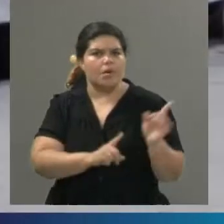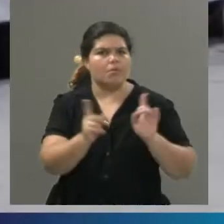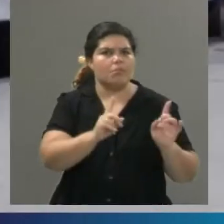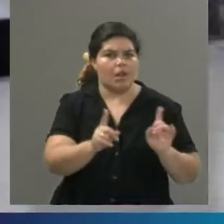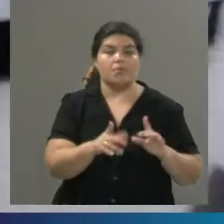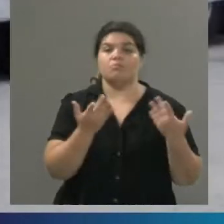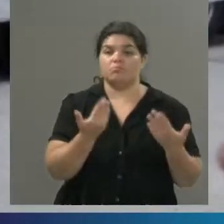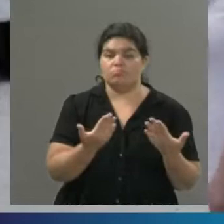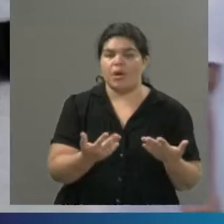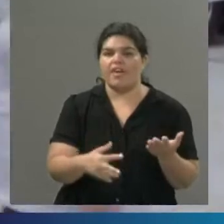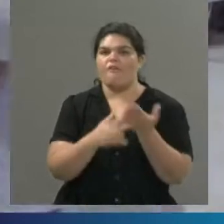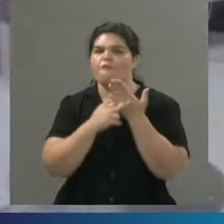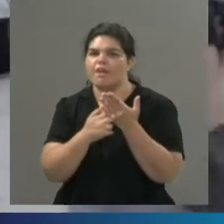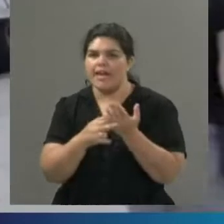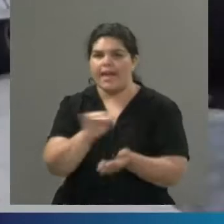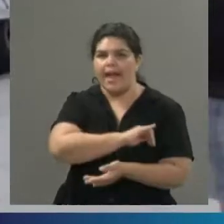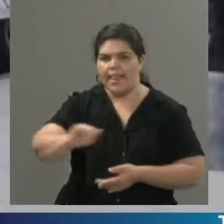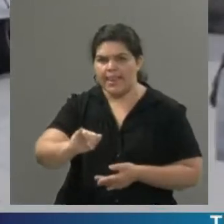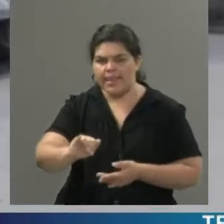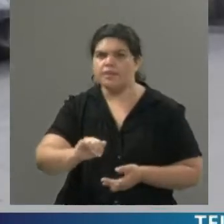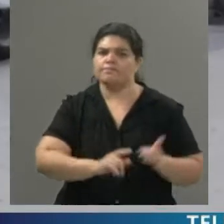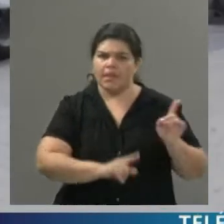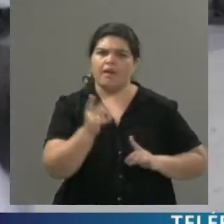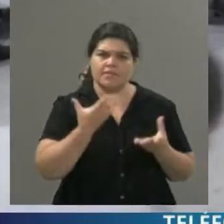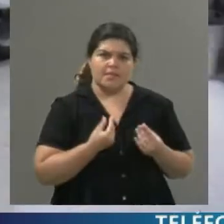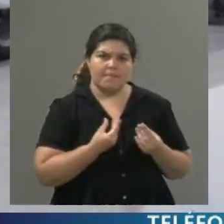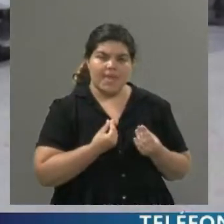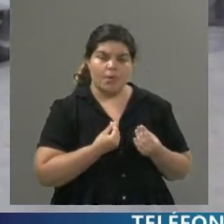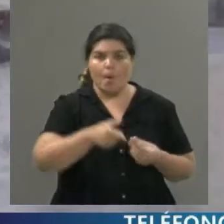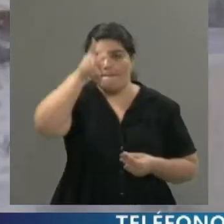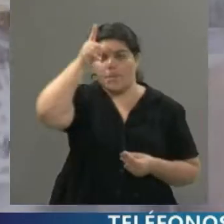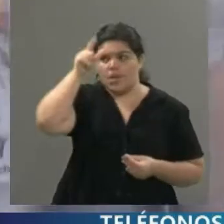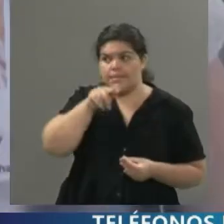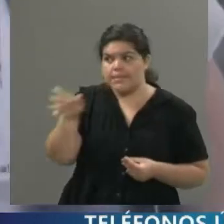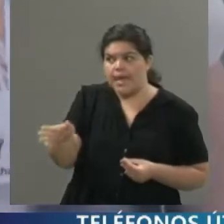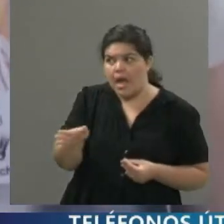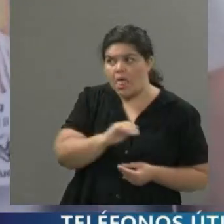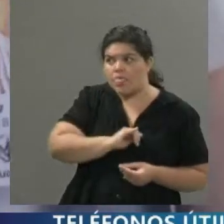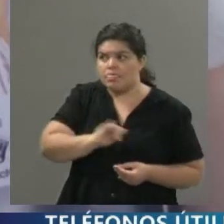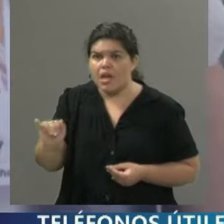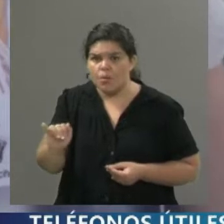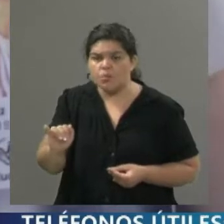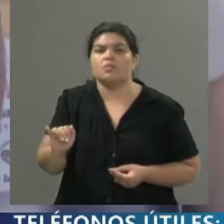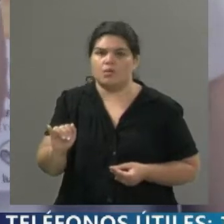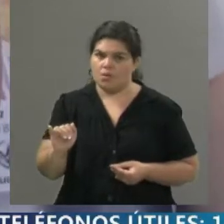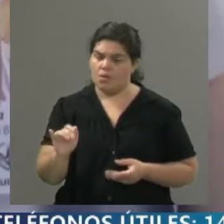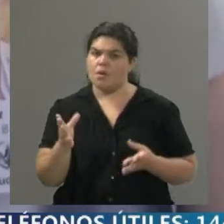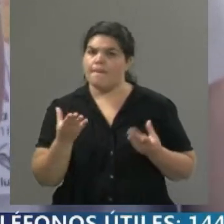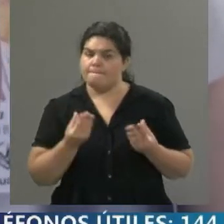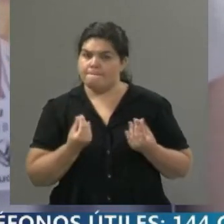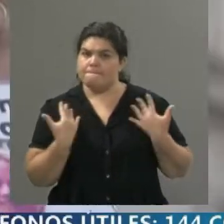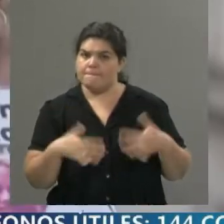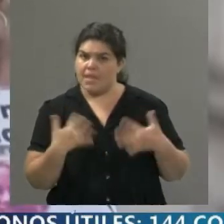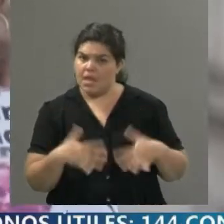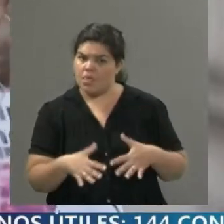fiscalías. Uno dice, bueno, hay mucho miedo de ir a denunciar un abuso policial a una comisaría, mejor